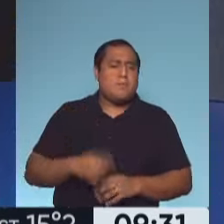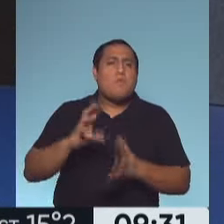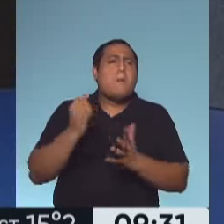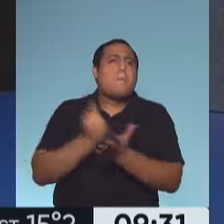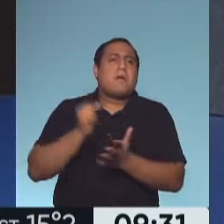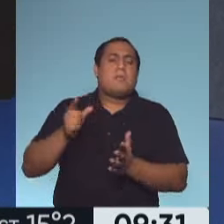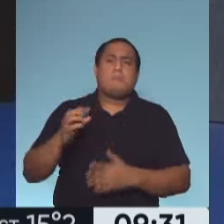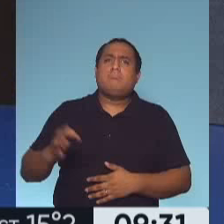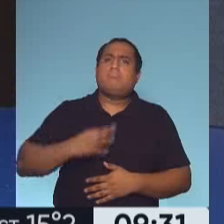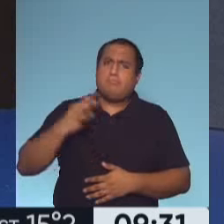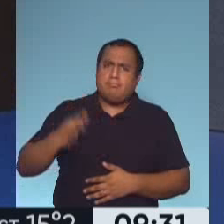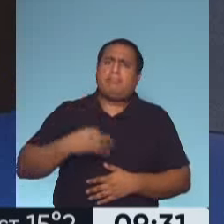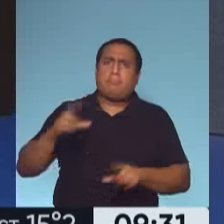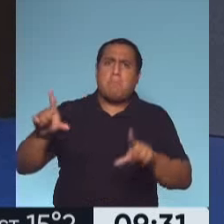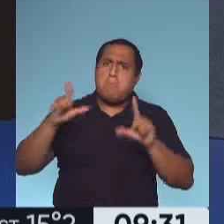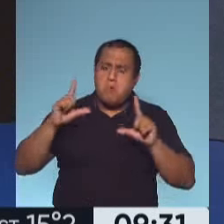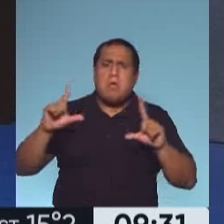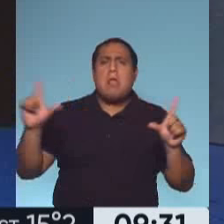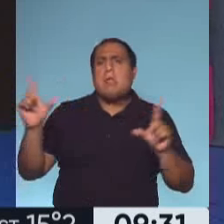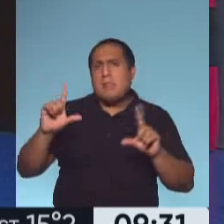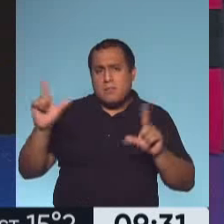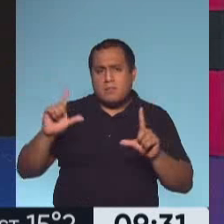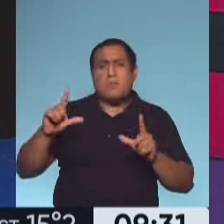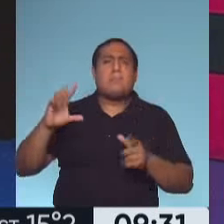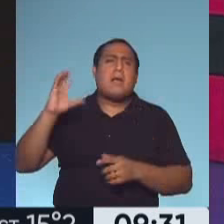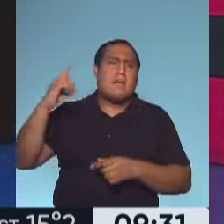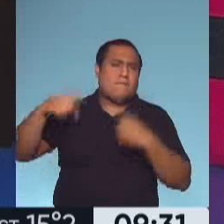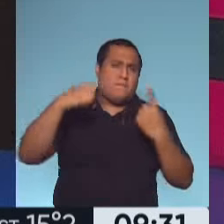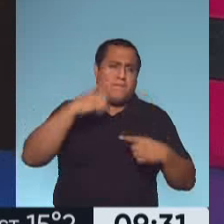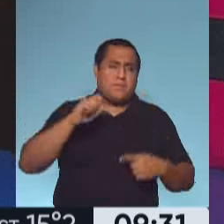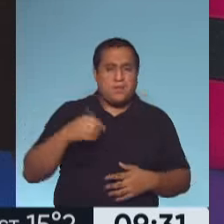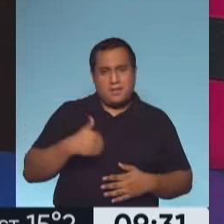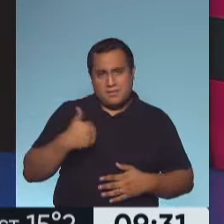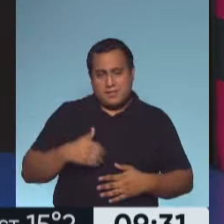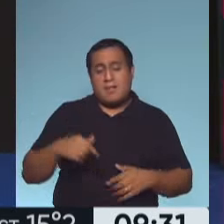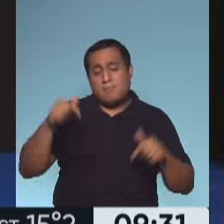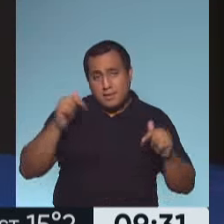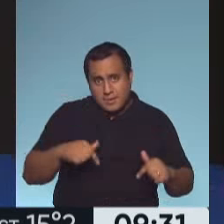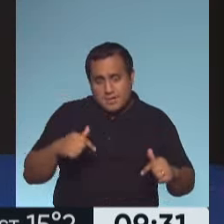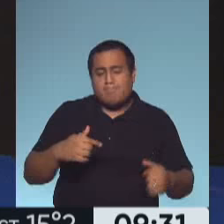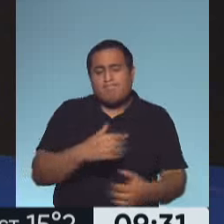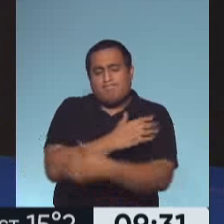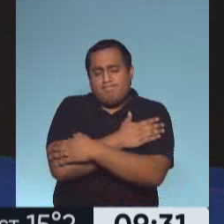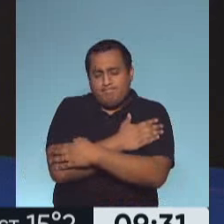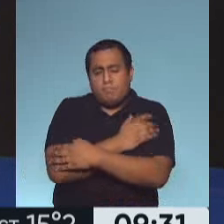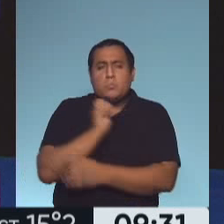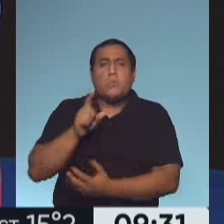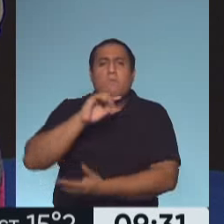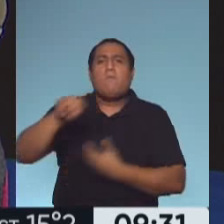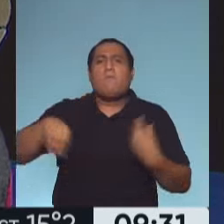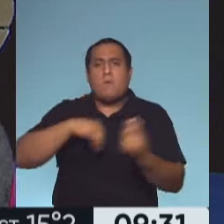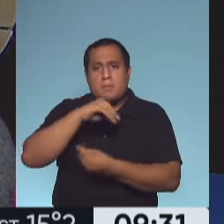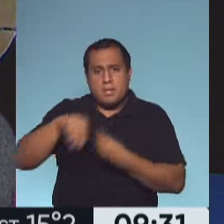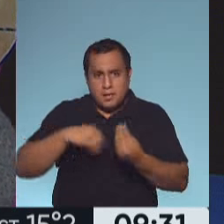muchos años en la pantalla de todas las casas de los argentinos y argentinas. Desde acá le mandamos un enorme abrazo a toda su familia